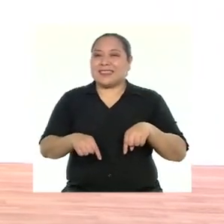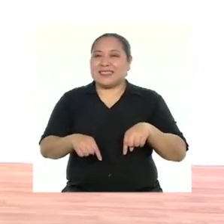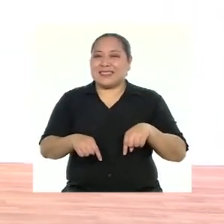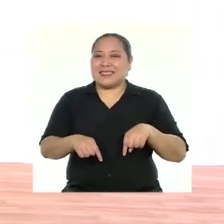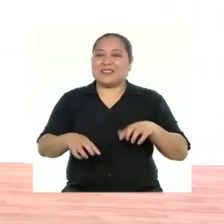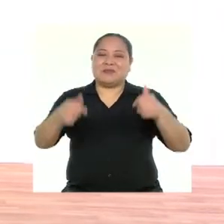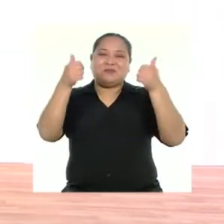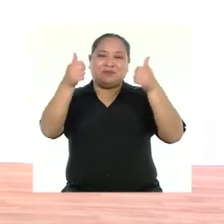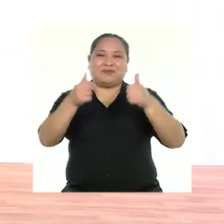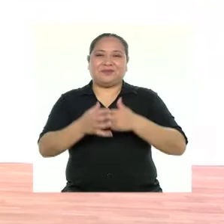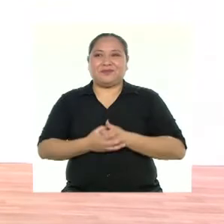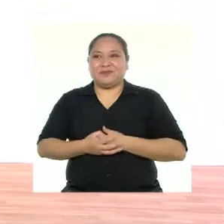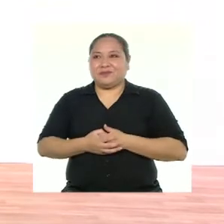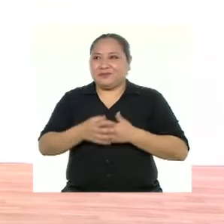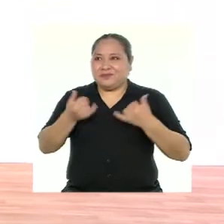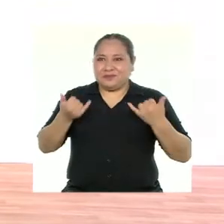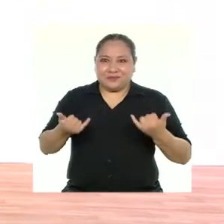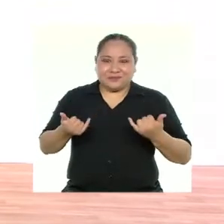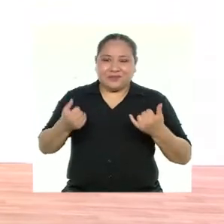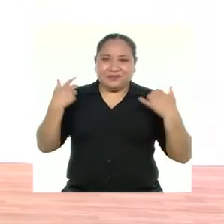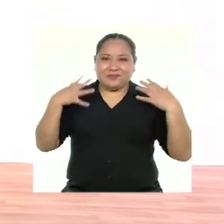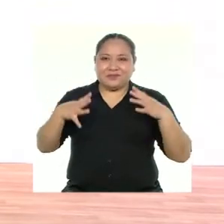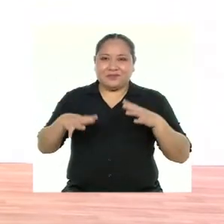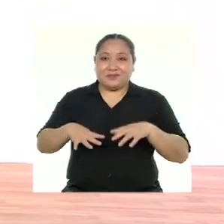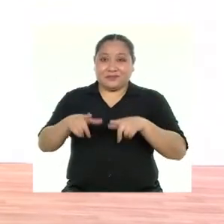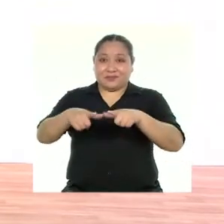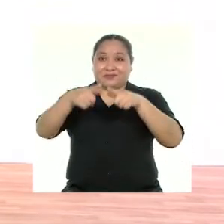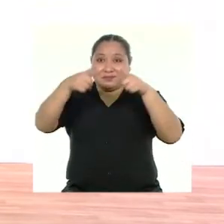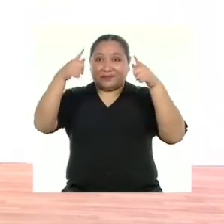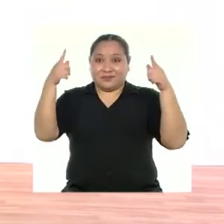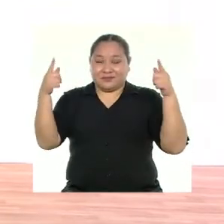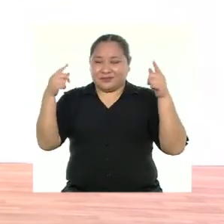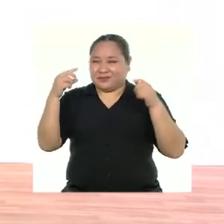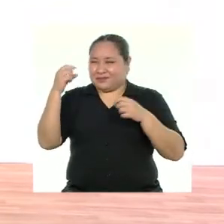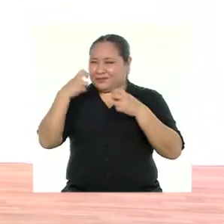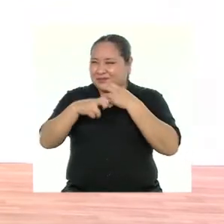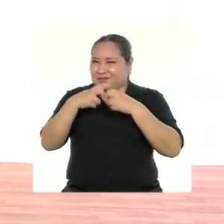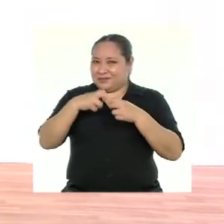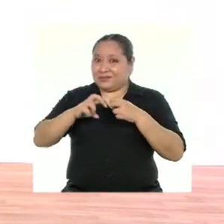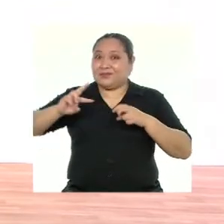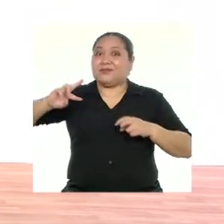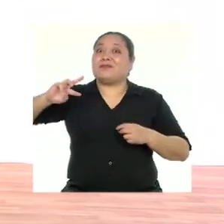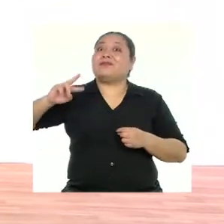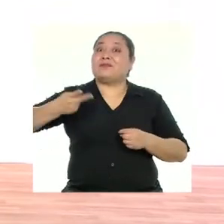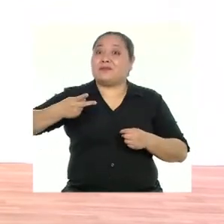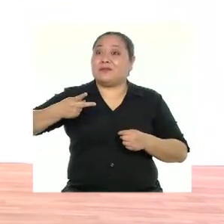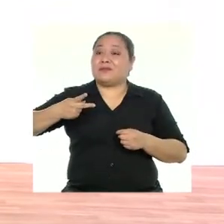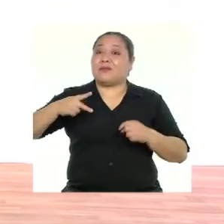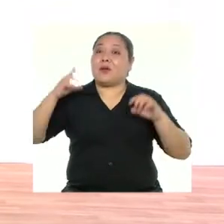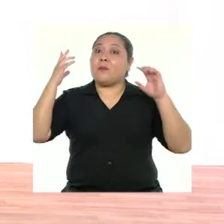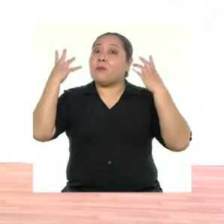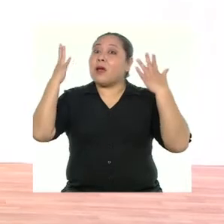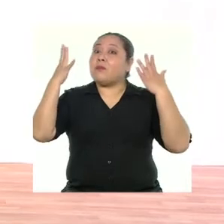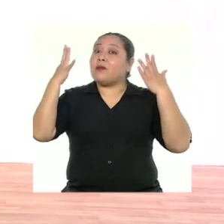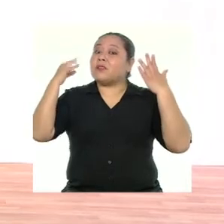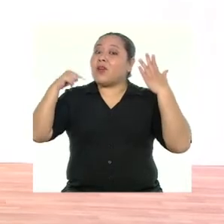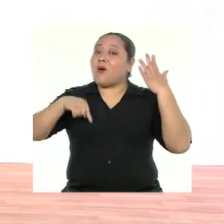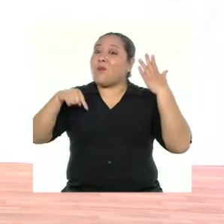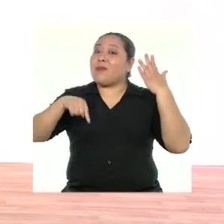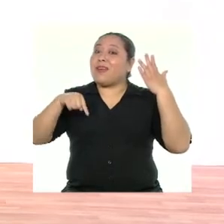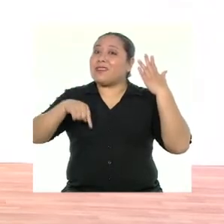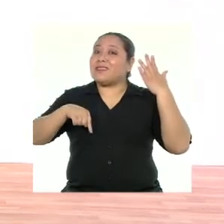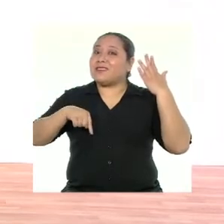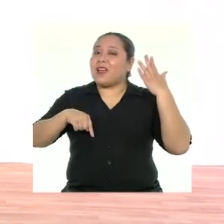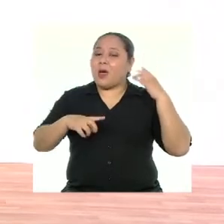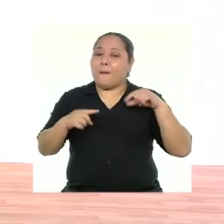Muy bien. Ahora aumentamos el reto. Vamos a invertir las indicaciones. Cuando diga palmas, lo hacemos con los pies.